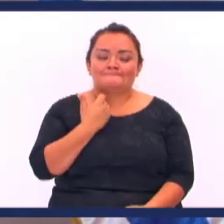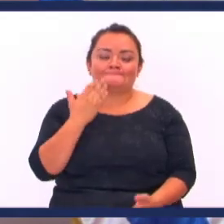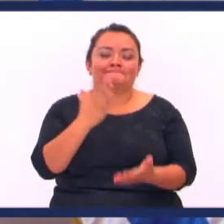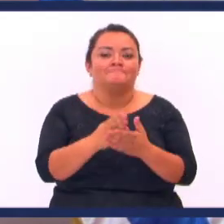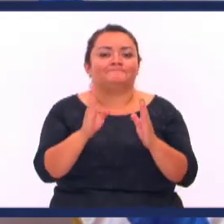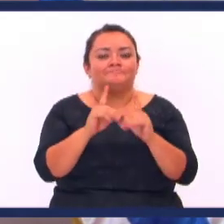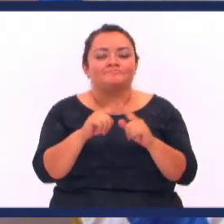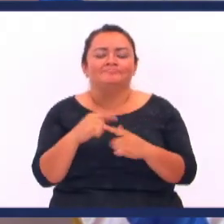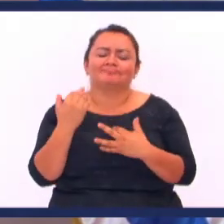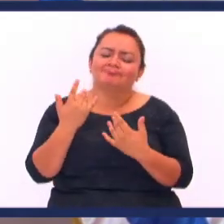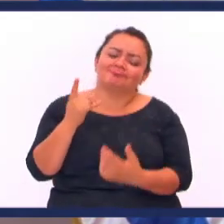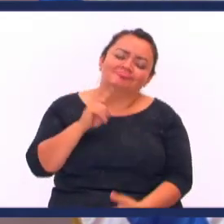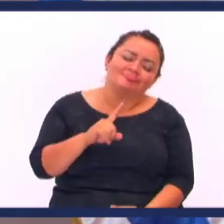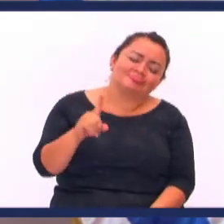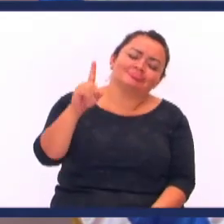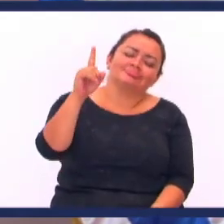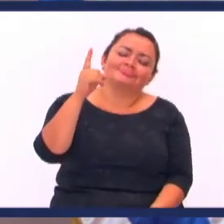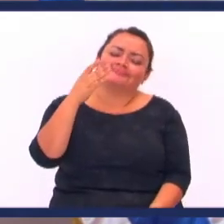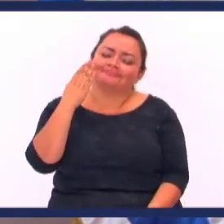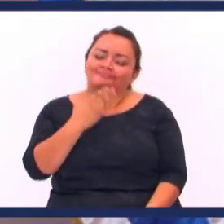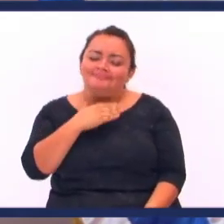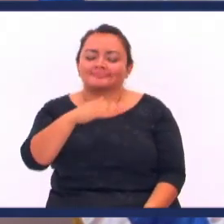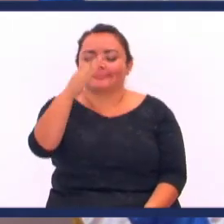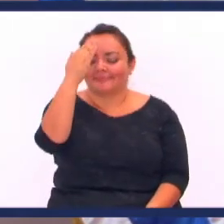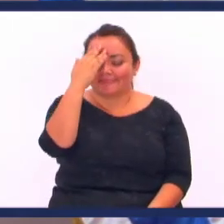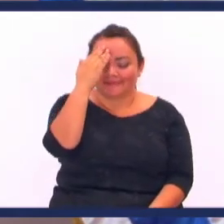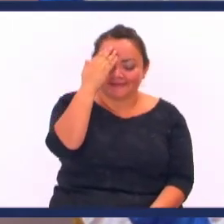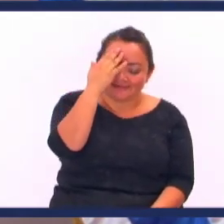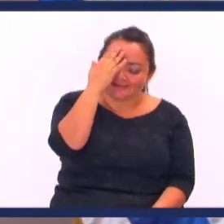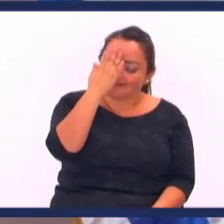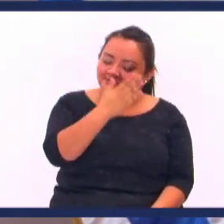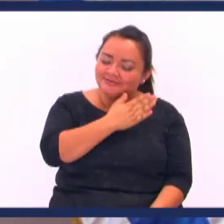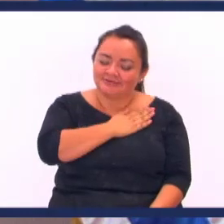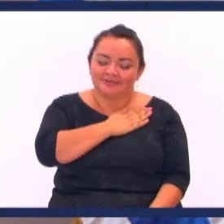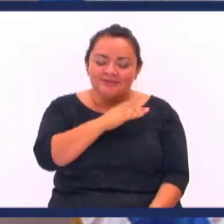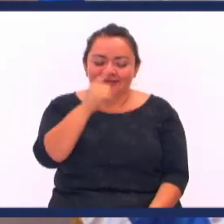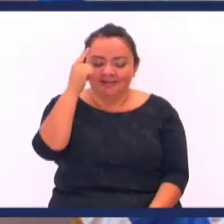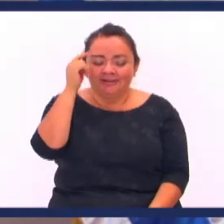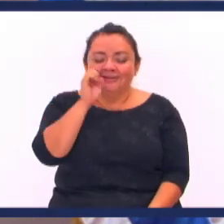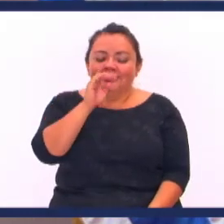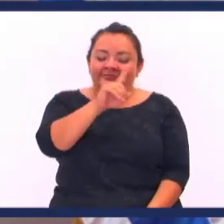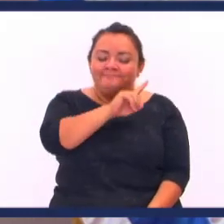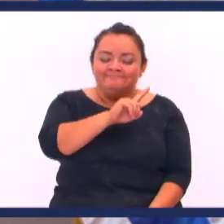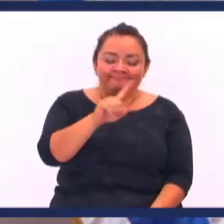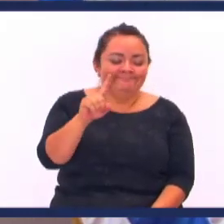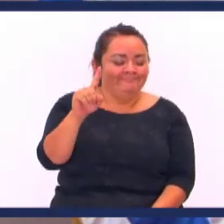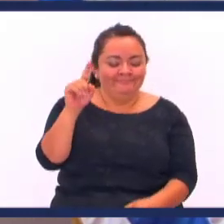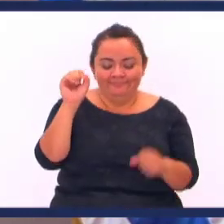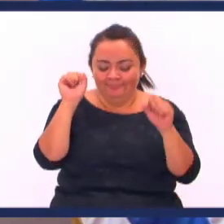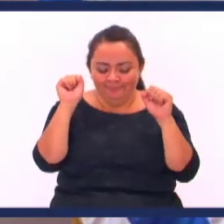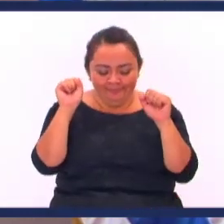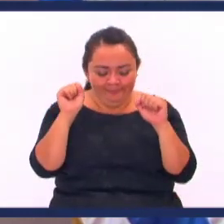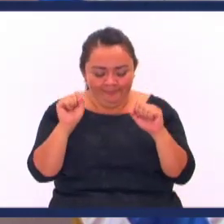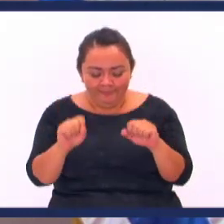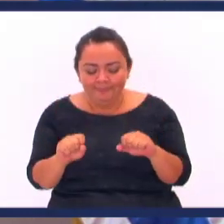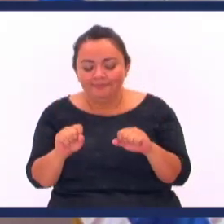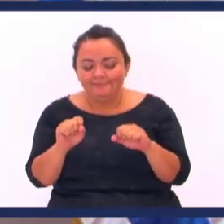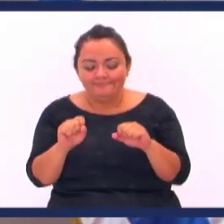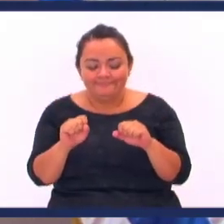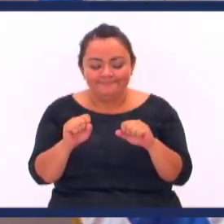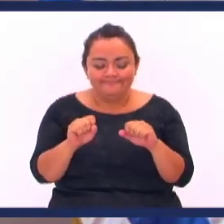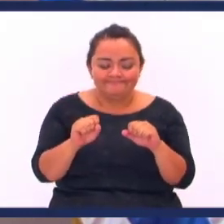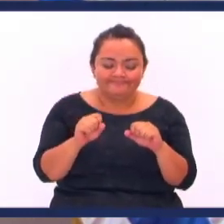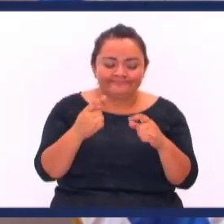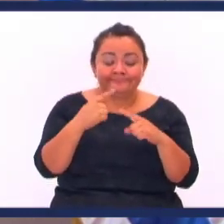a la iglesia Esperar en ti Difícil sé que es Mi mente dice no No es